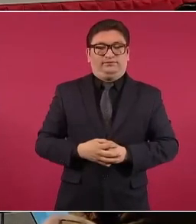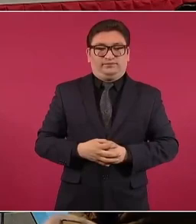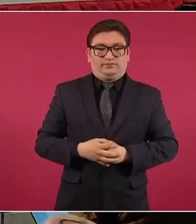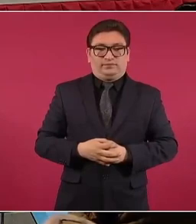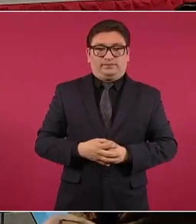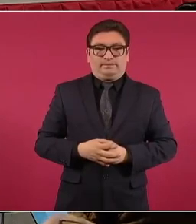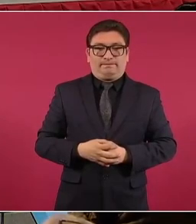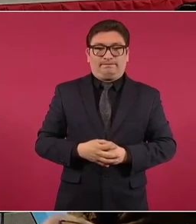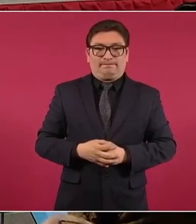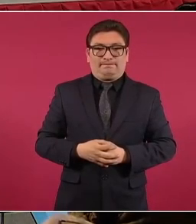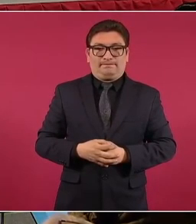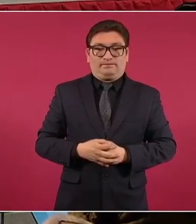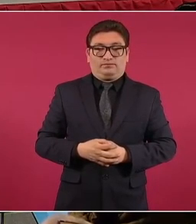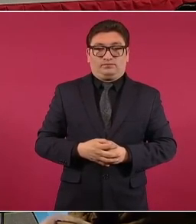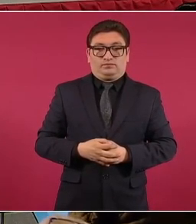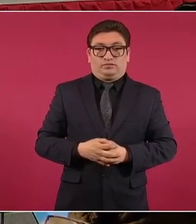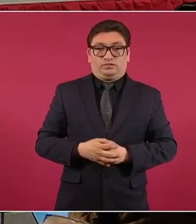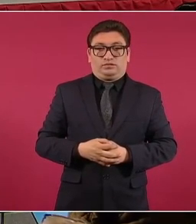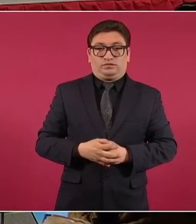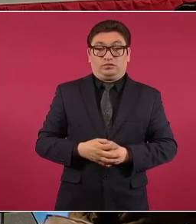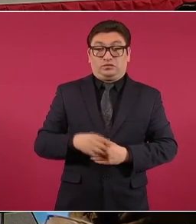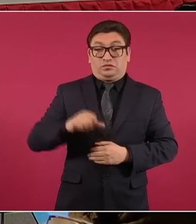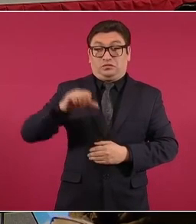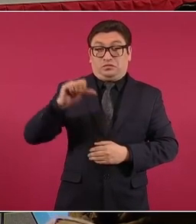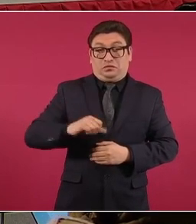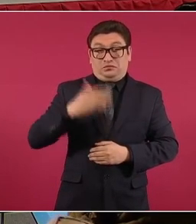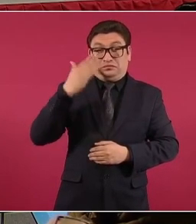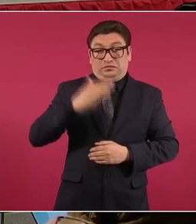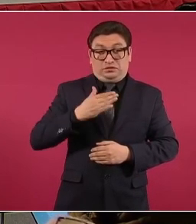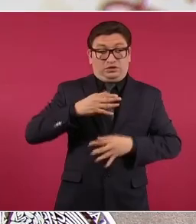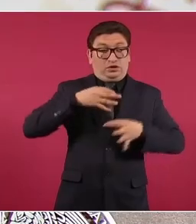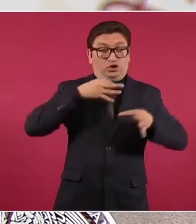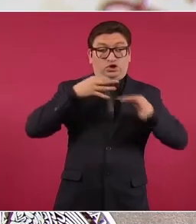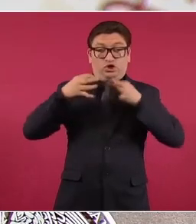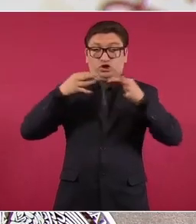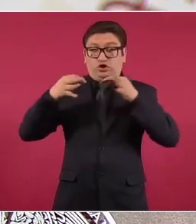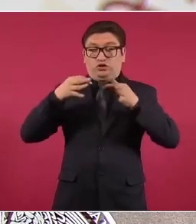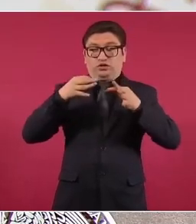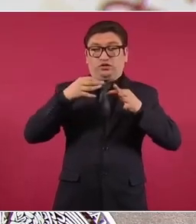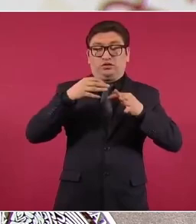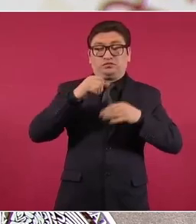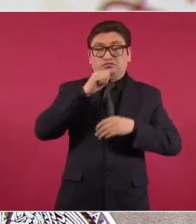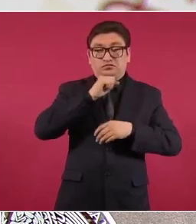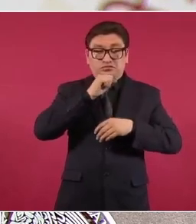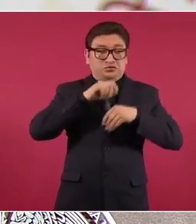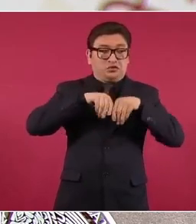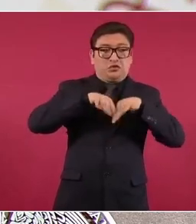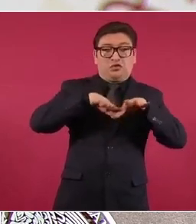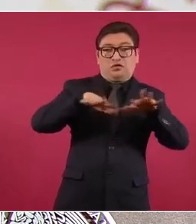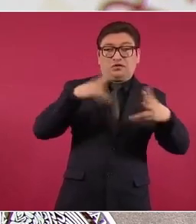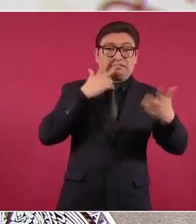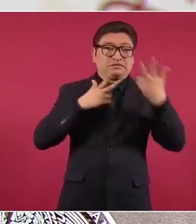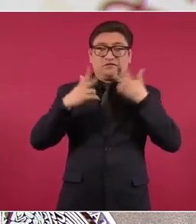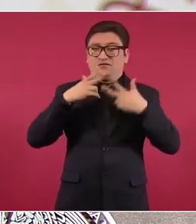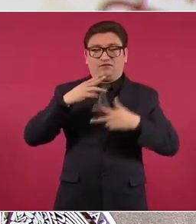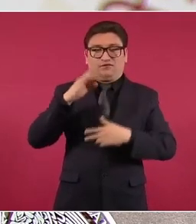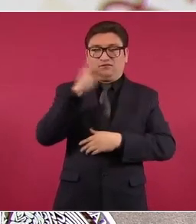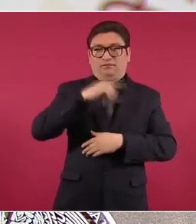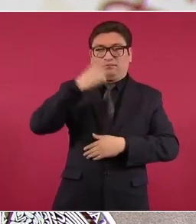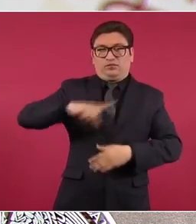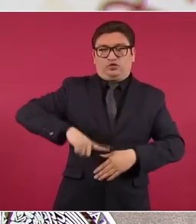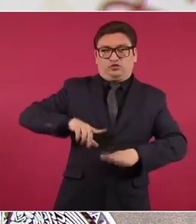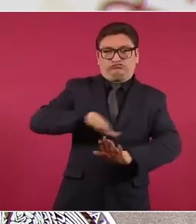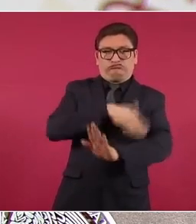Hoy estamos en medio de una campaña de noticias falsas, medias verdades manipuladas para atacar al gobierno,